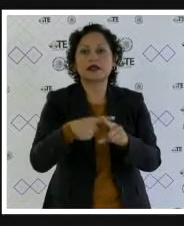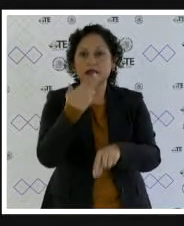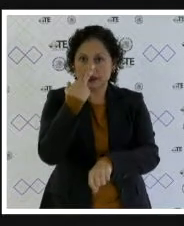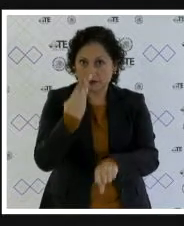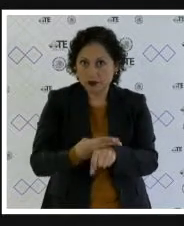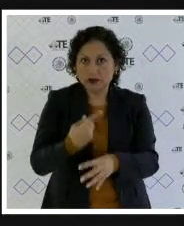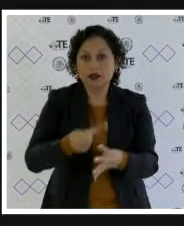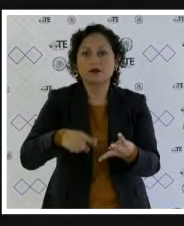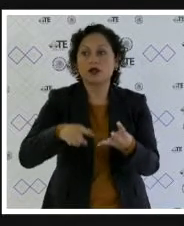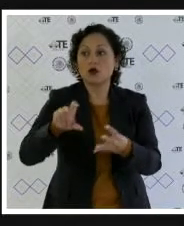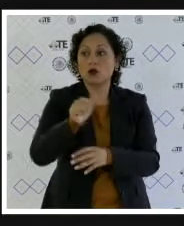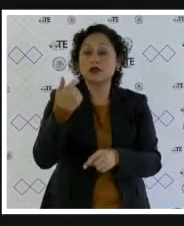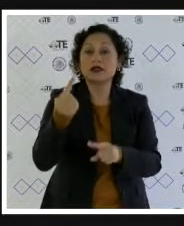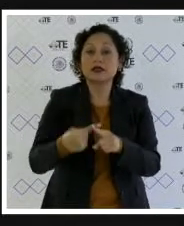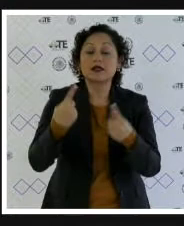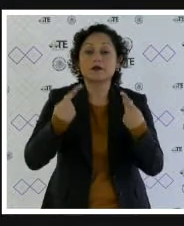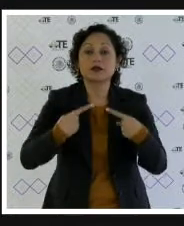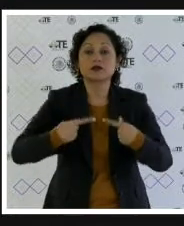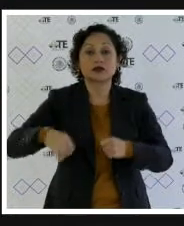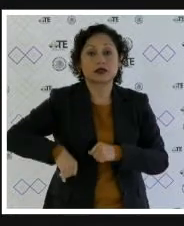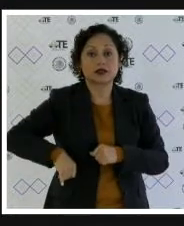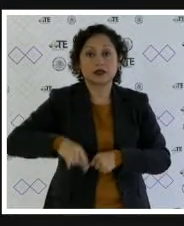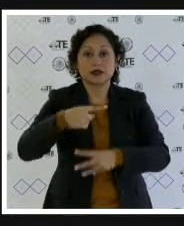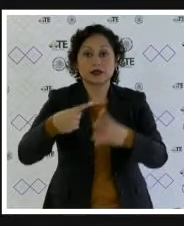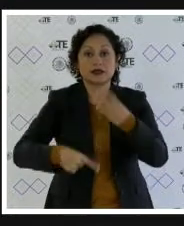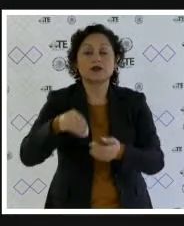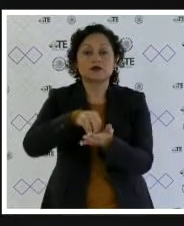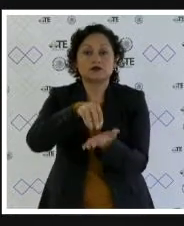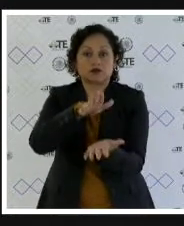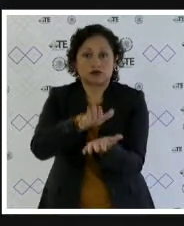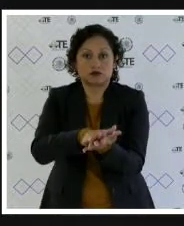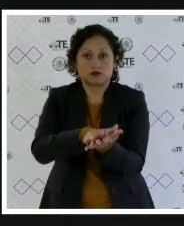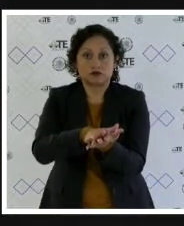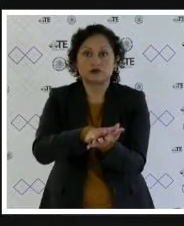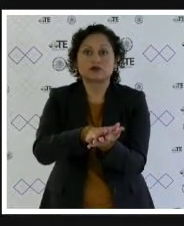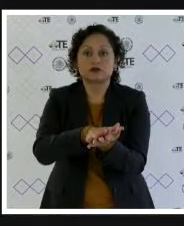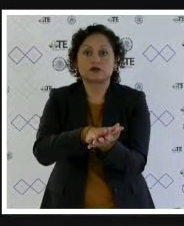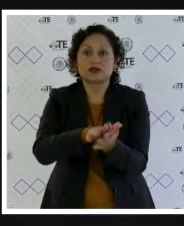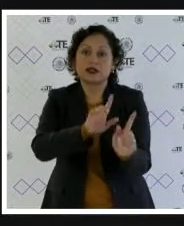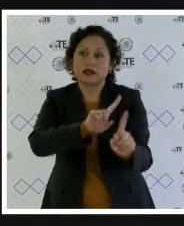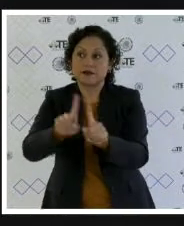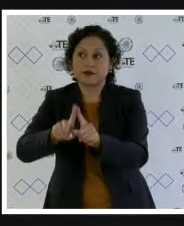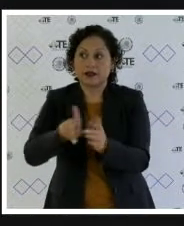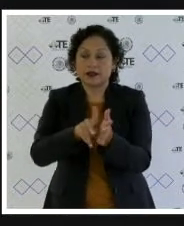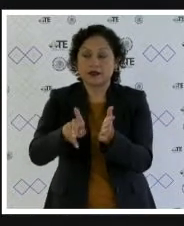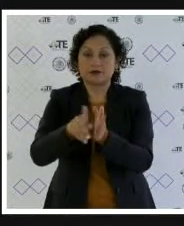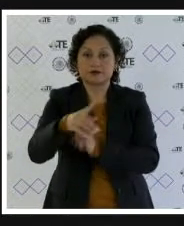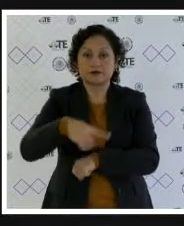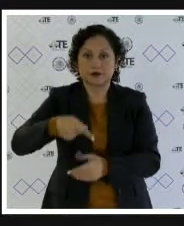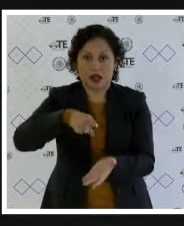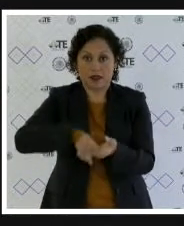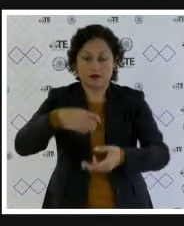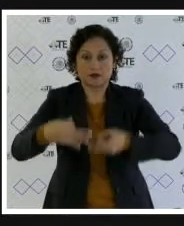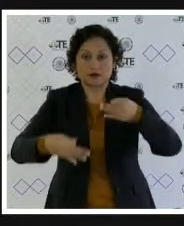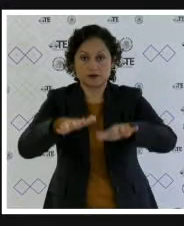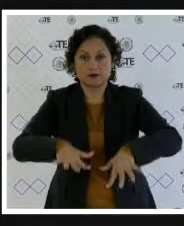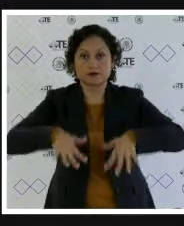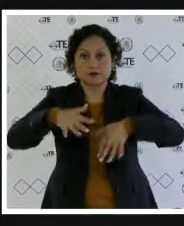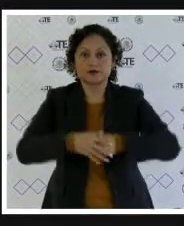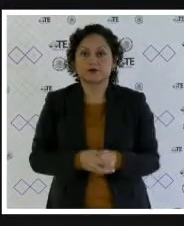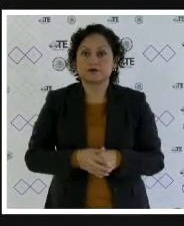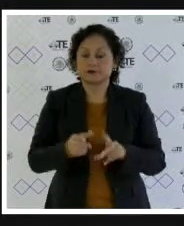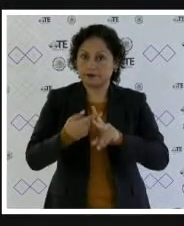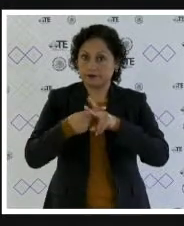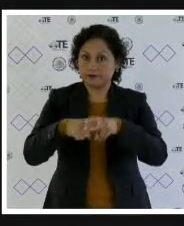parte tercera interesada, fueron debidamente precisados en el aviso publicado para tal efecto en los estrados de estos órganos jurisdiccionales. Muchas